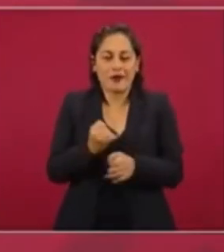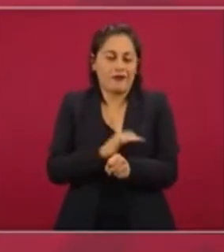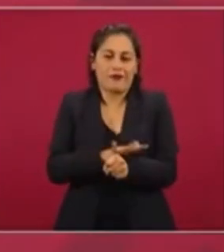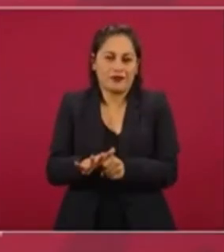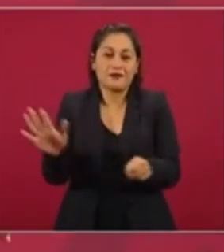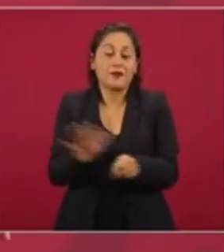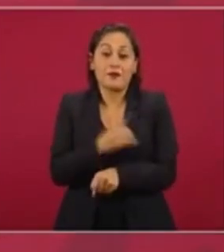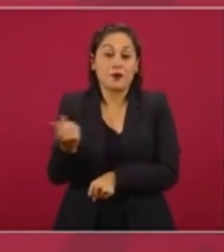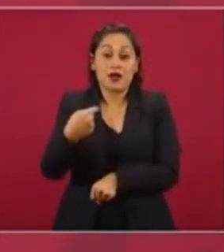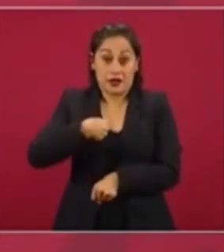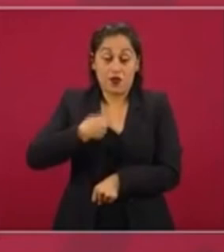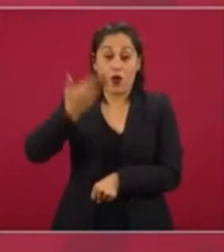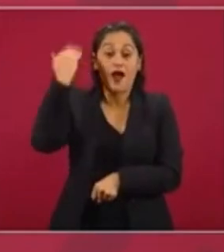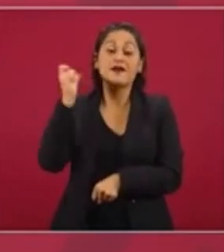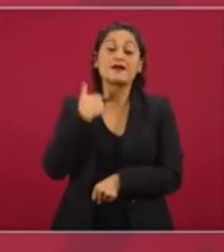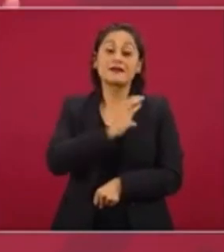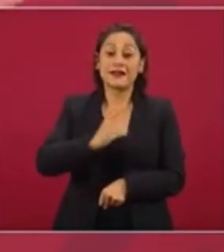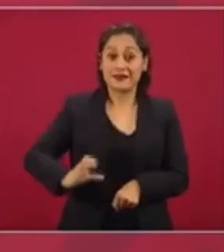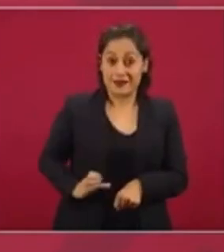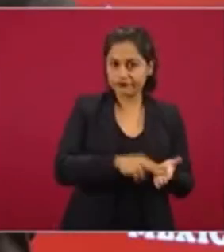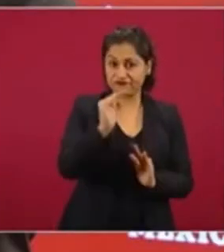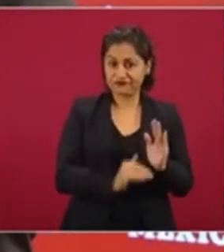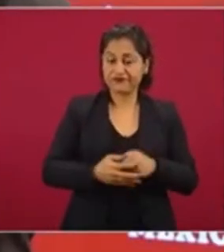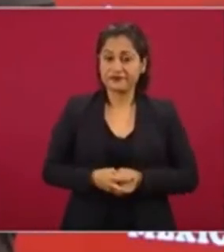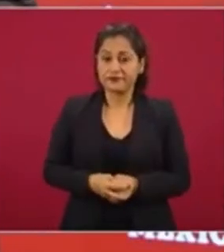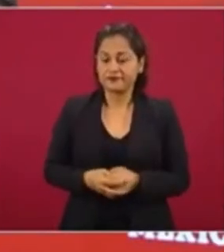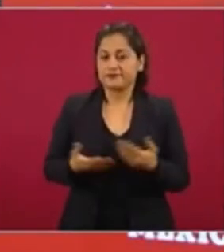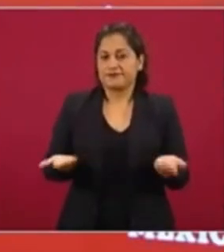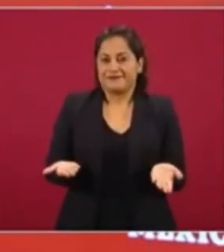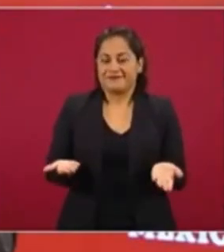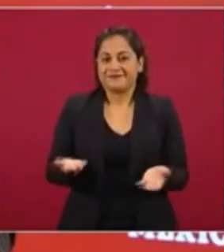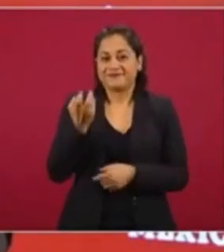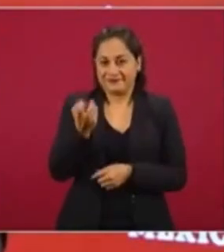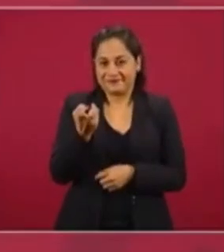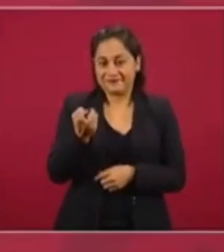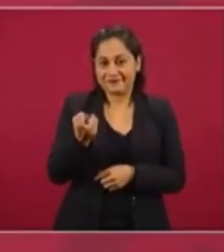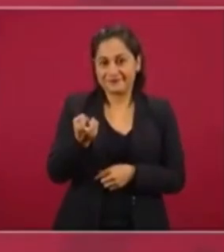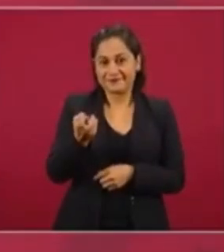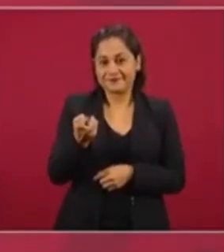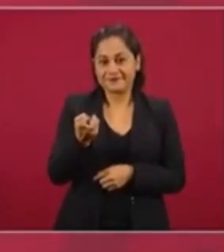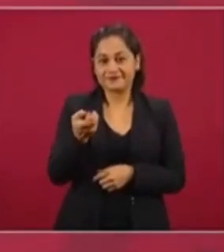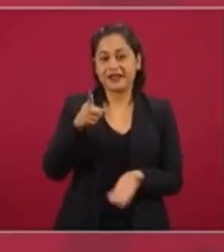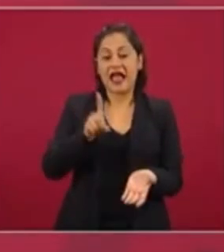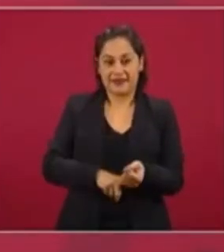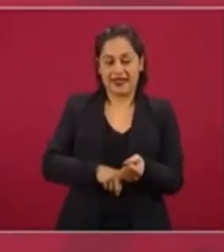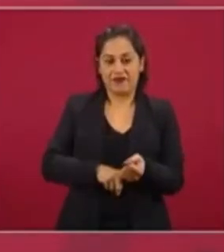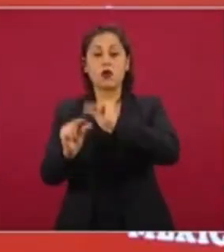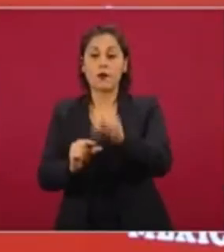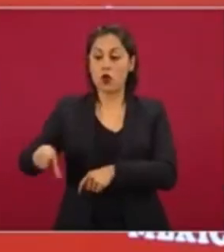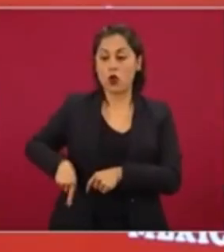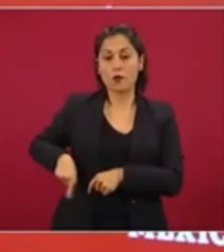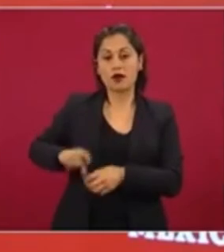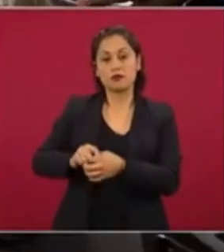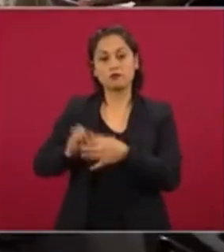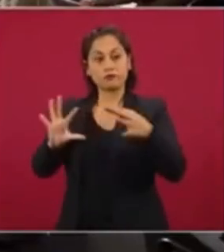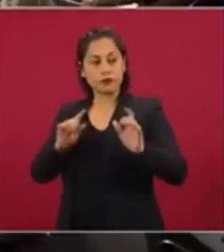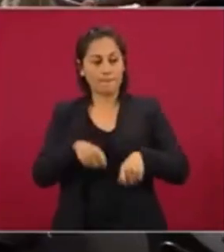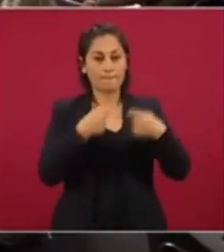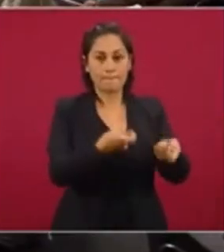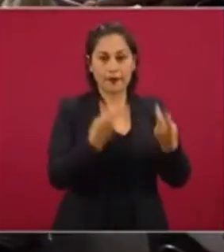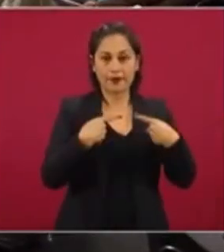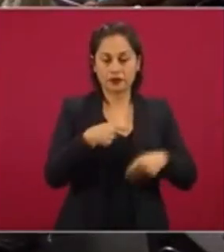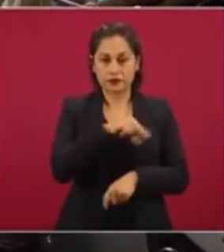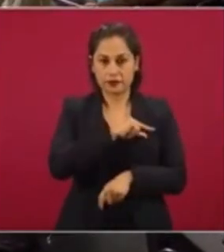Yo, antes de la elección, ya lo estaba denunciando, y esto pues es parte del juicio del señor Lozoya. Por ejemplo, esa planta